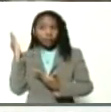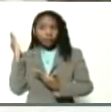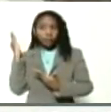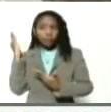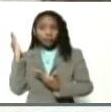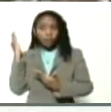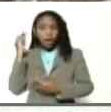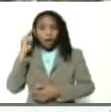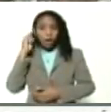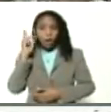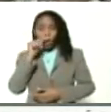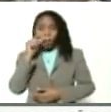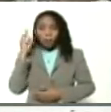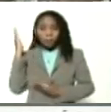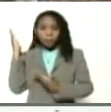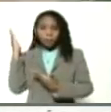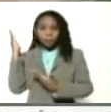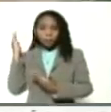Bolívar y Castro